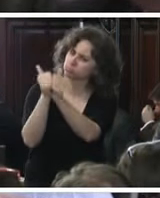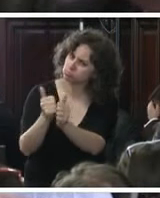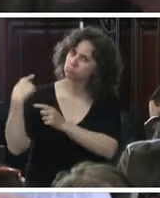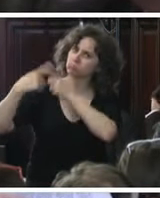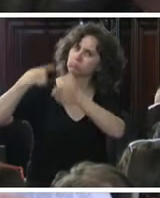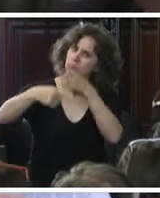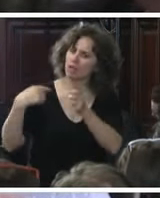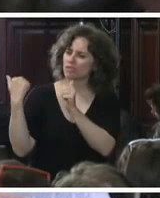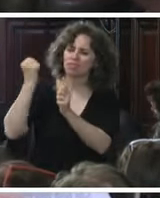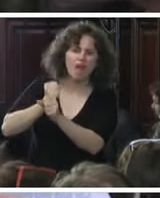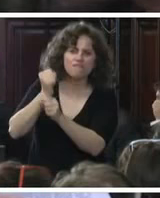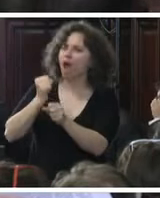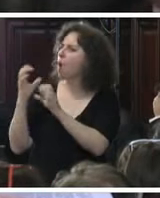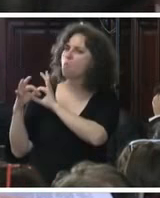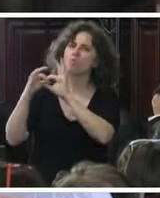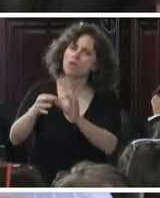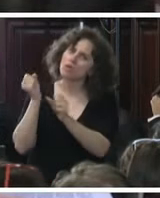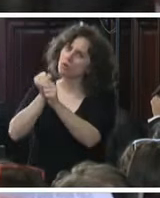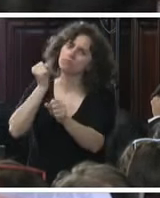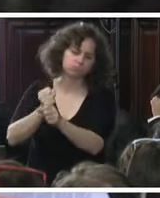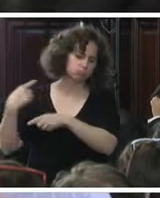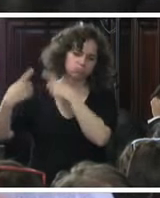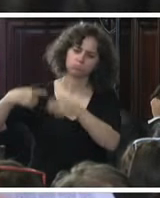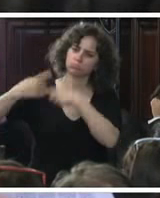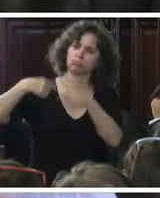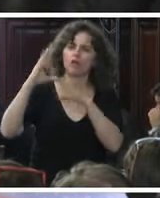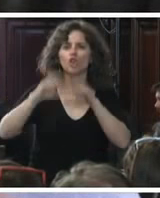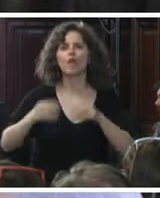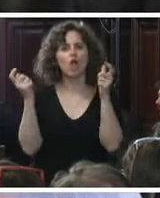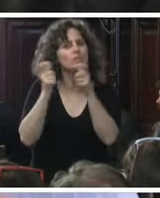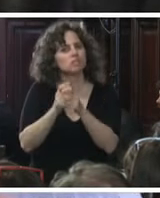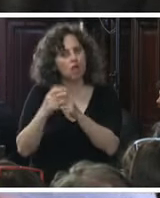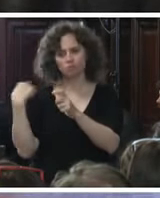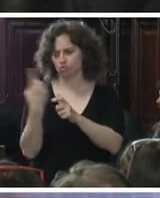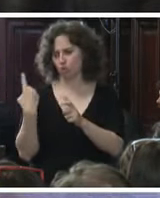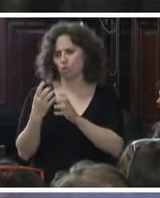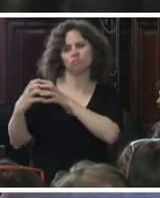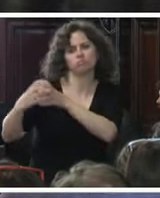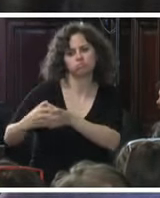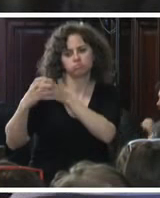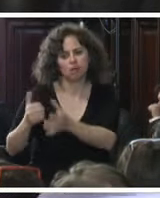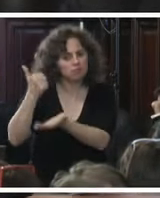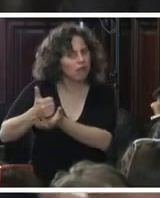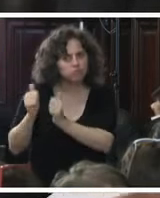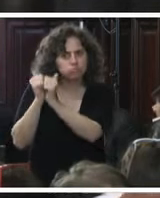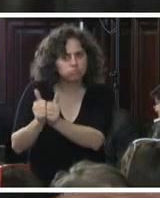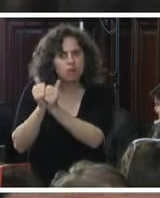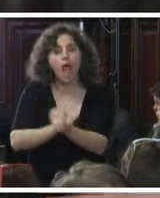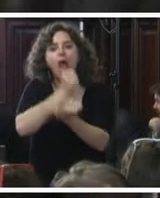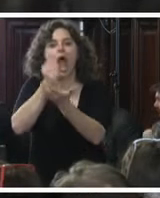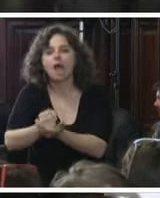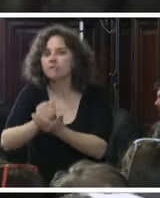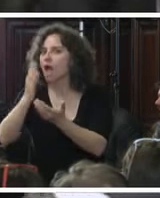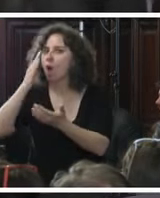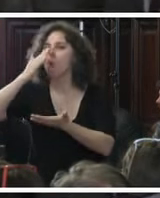va a ser un trabajo constante este es un desvelo de toda la comisión y siempre vamos a estar ahí presentes hasta cuando se